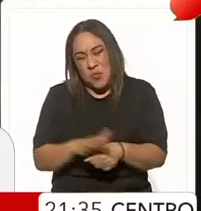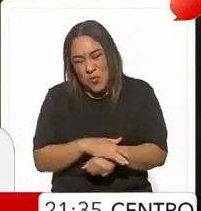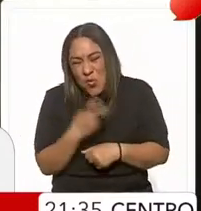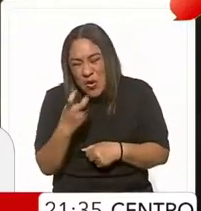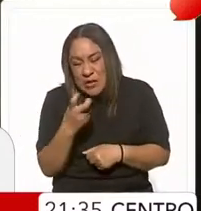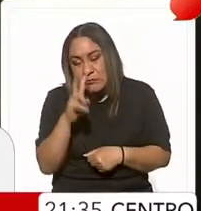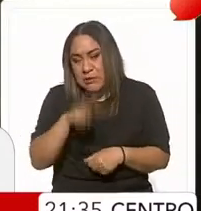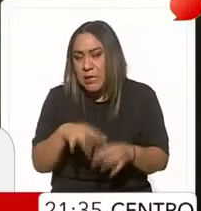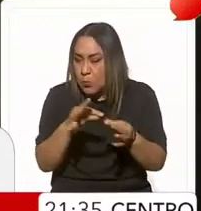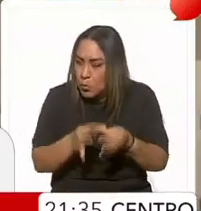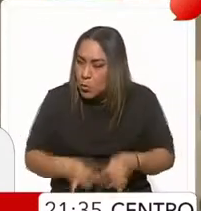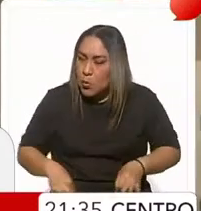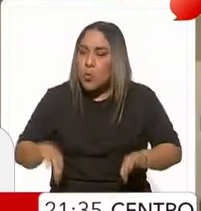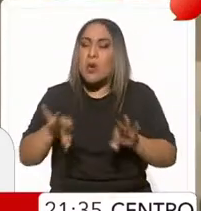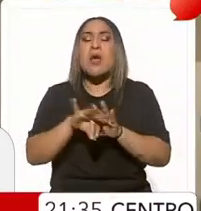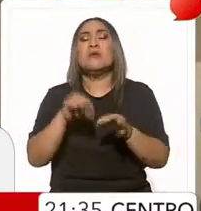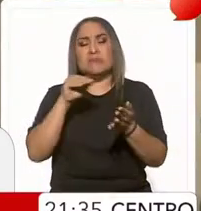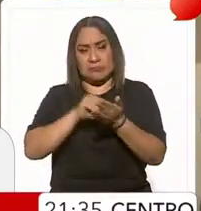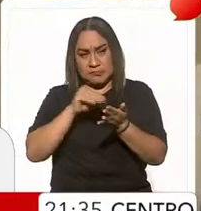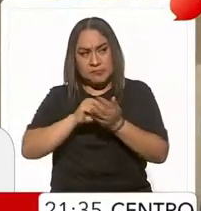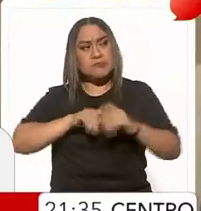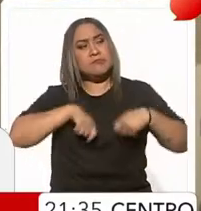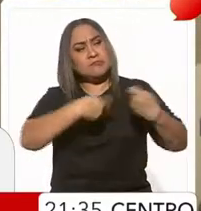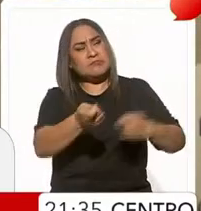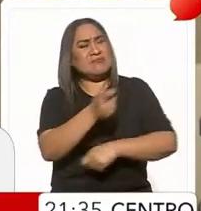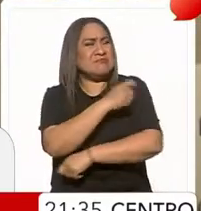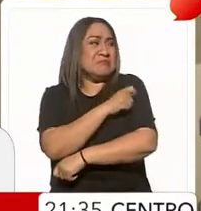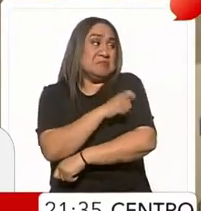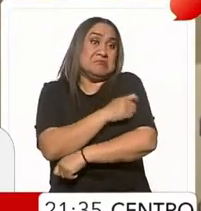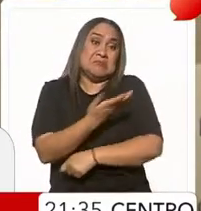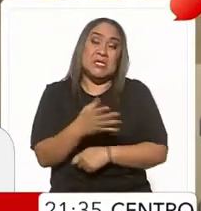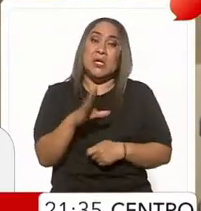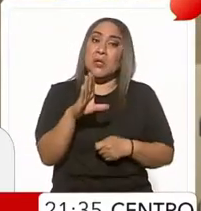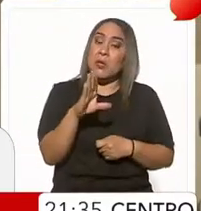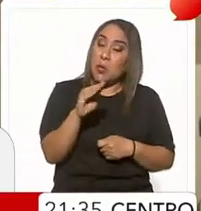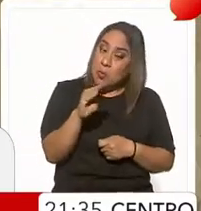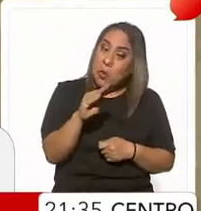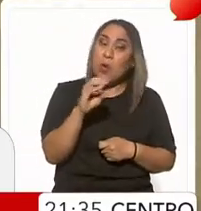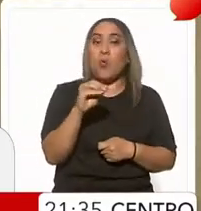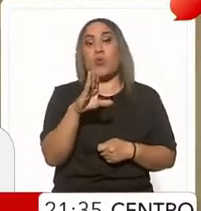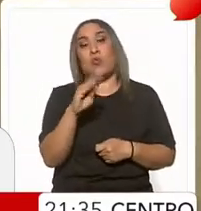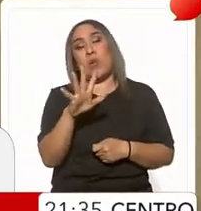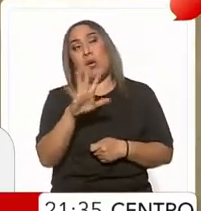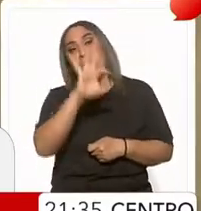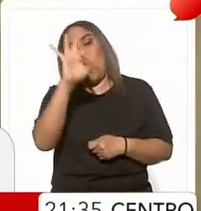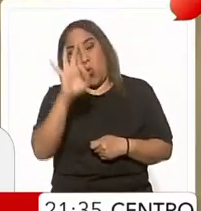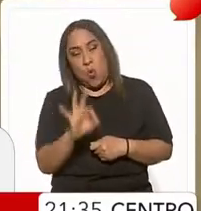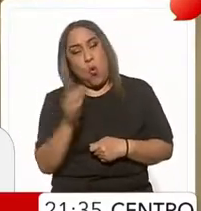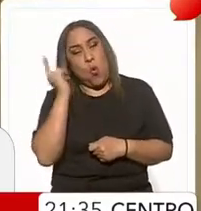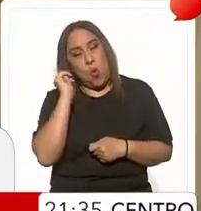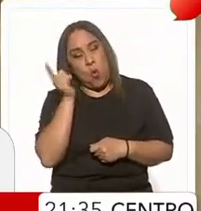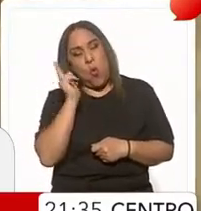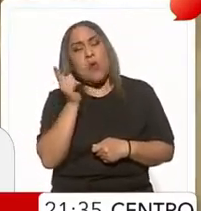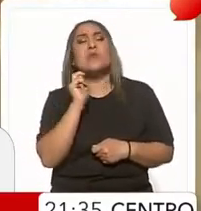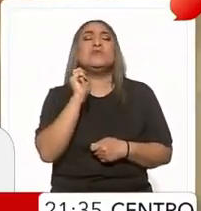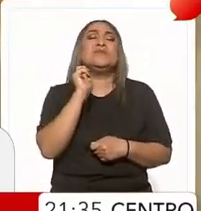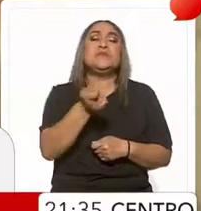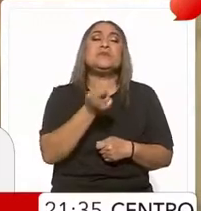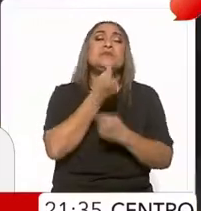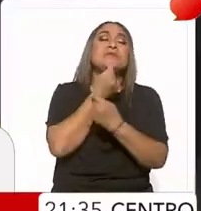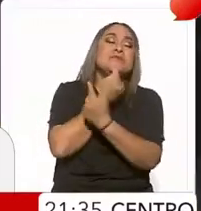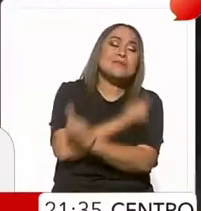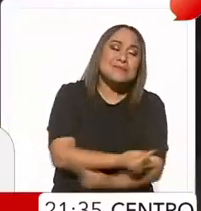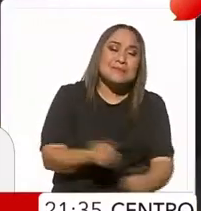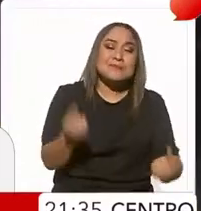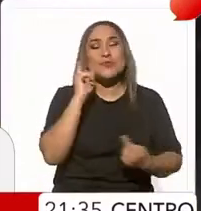importante mantener coberturas que al menos 90 y si te puede llegar al 95% de las niñas,